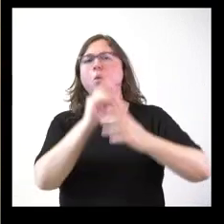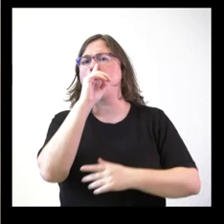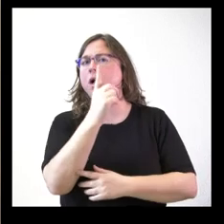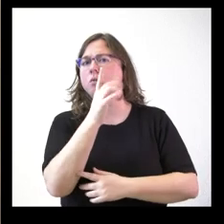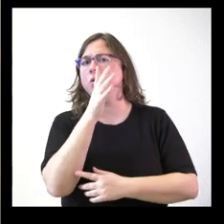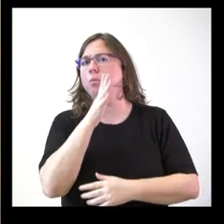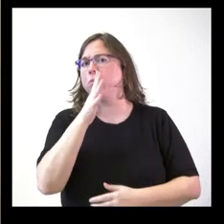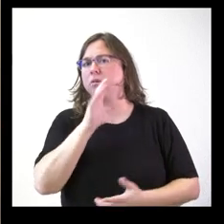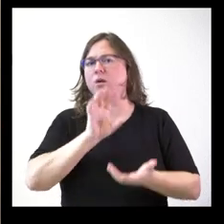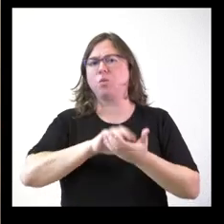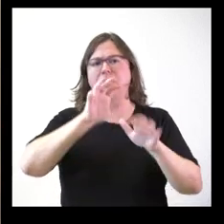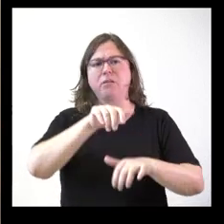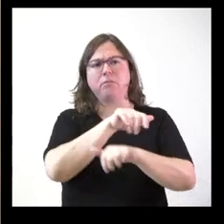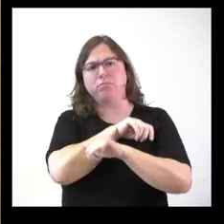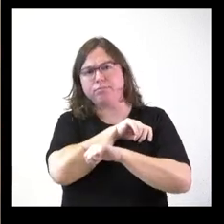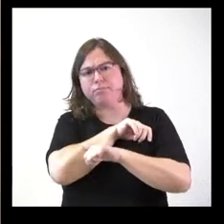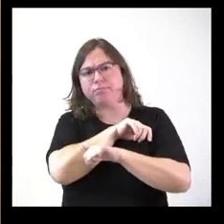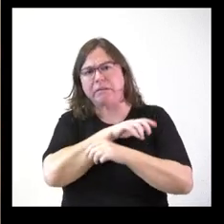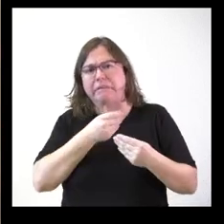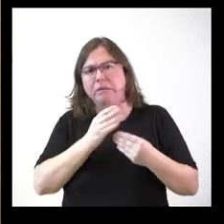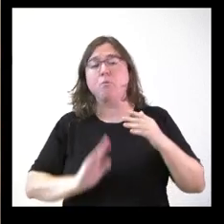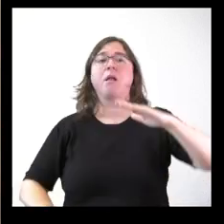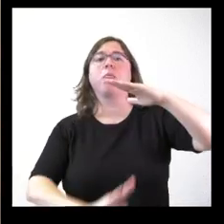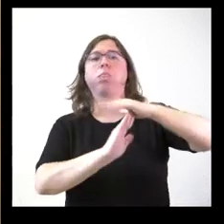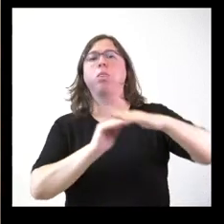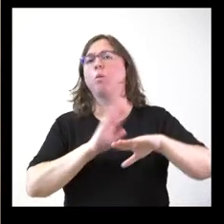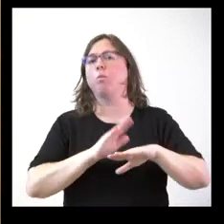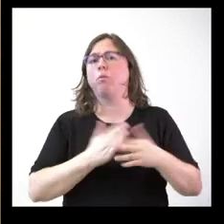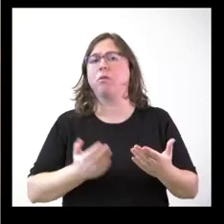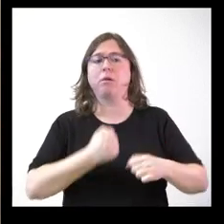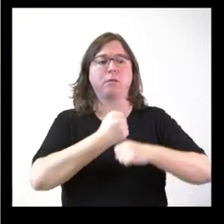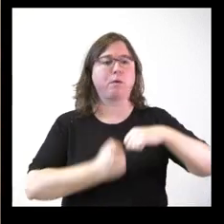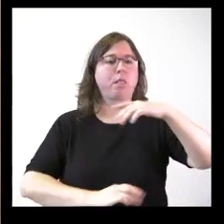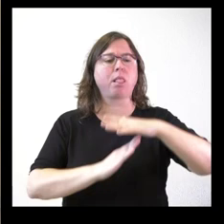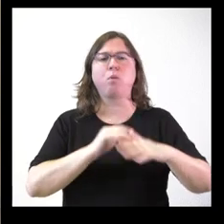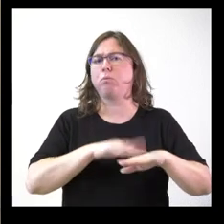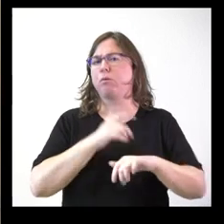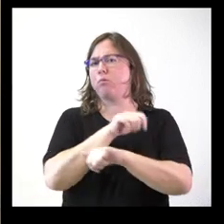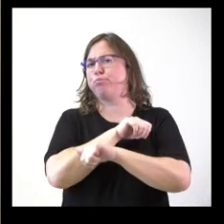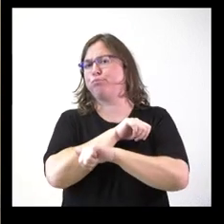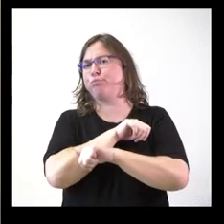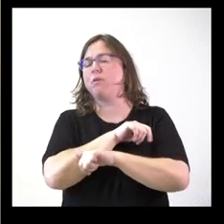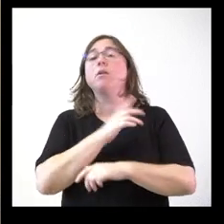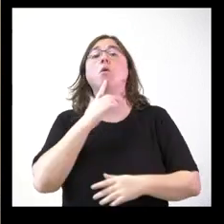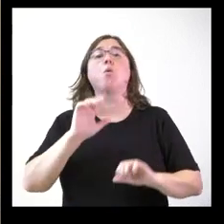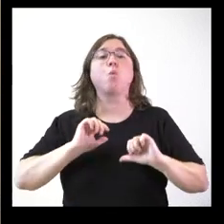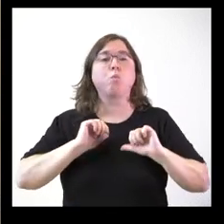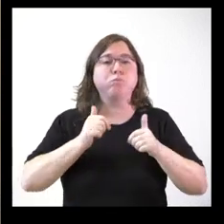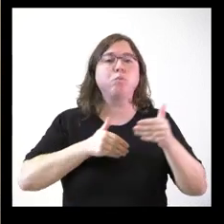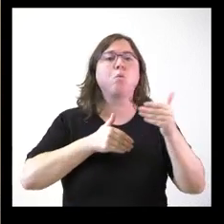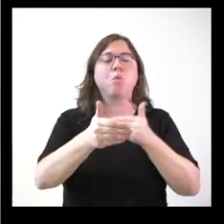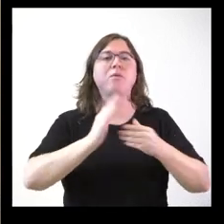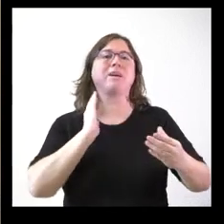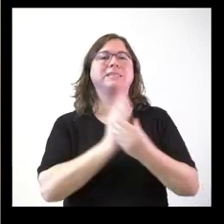esperado tanto para decretar esta suspensión de los trabajos. ¿Y cuándo van a iniciar el expediente para la